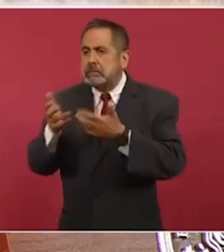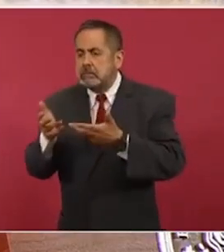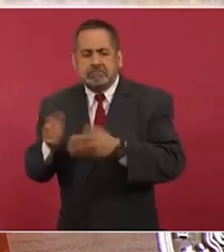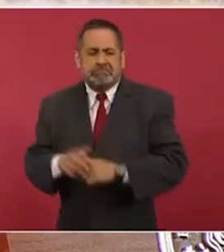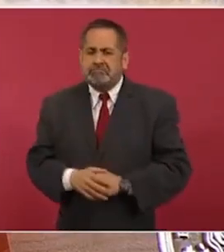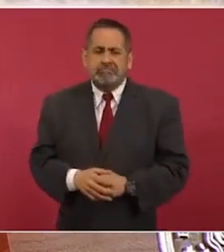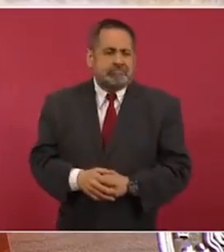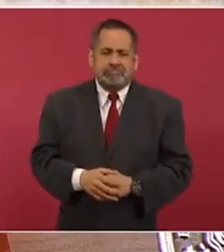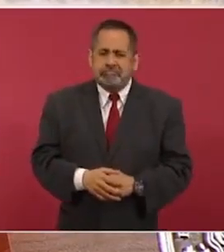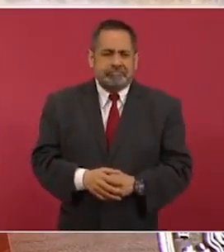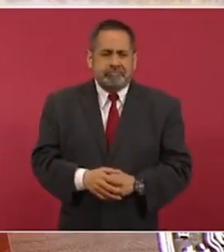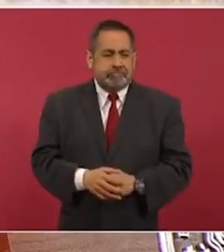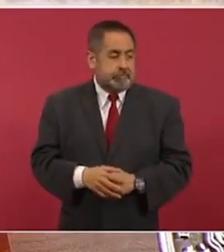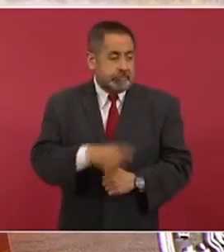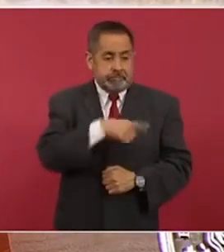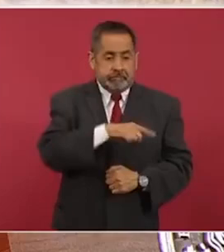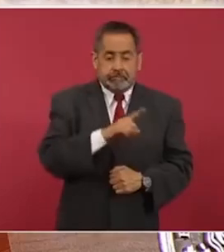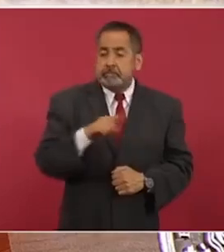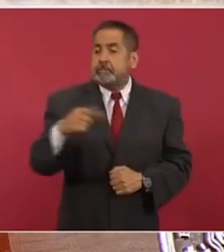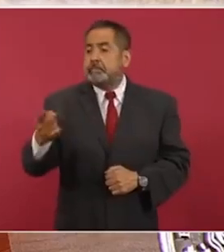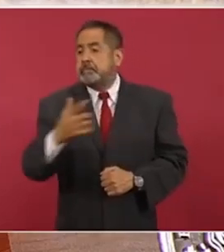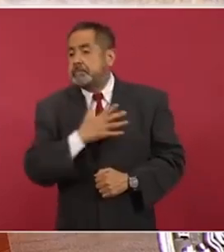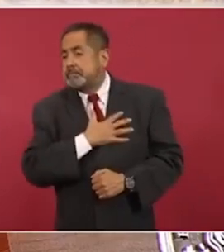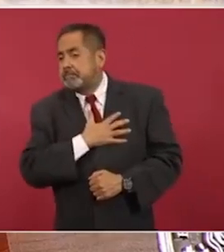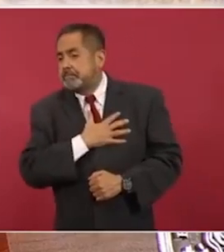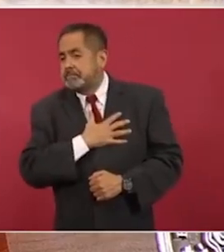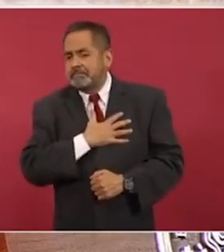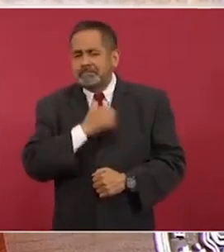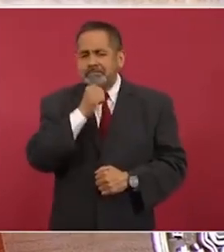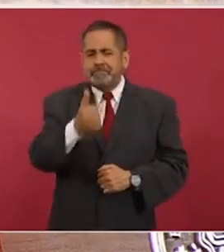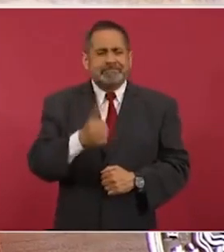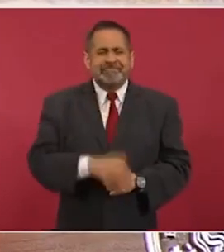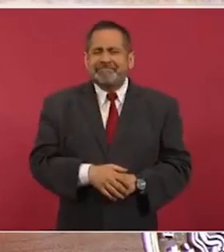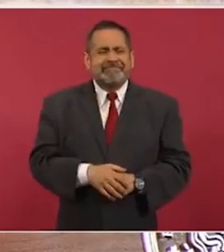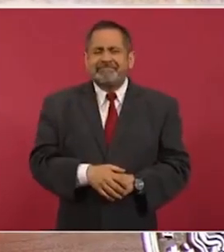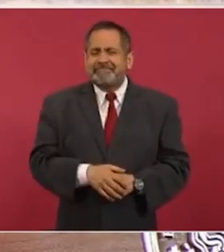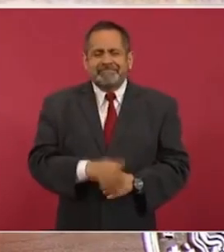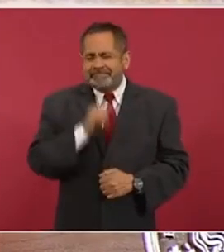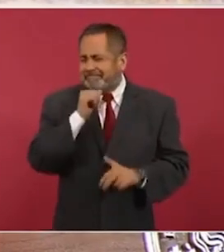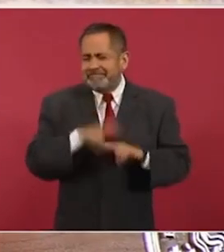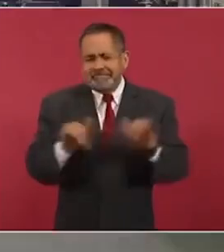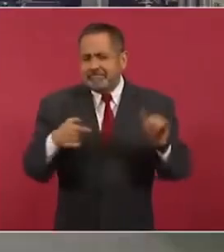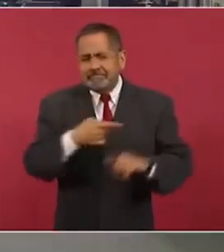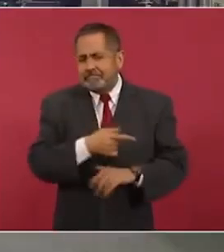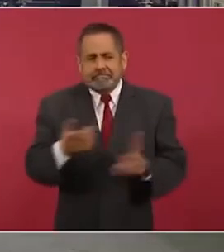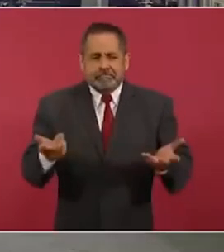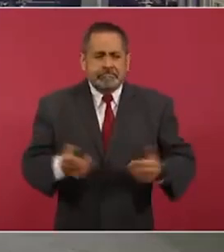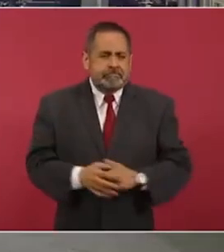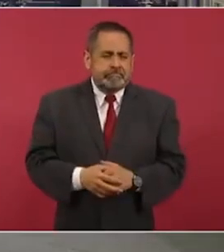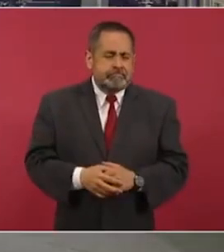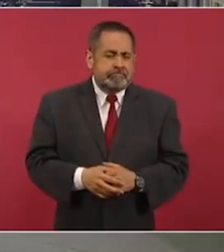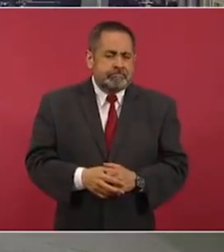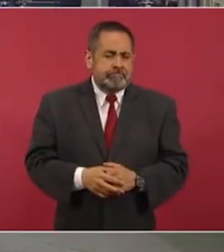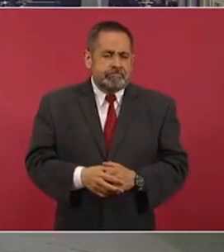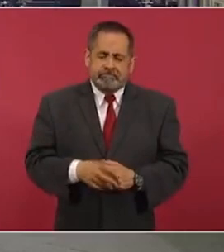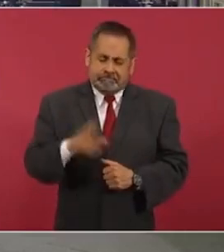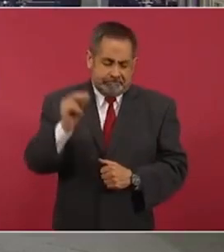le tienen amor al pueblo no no no